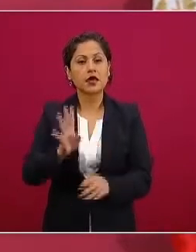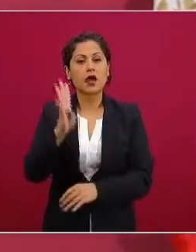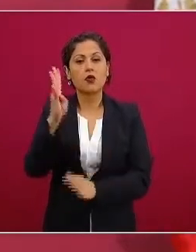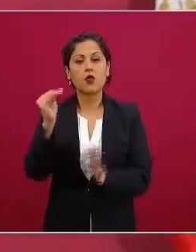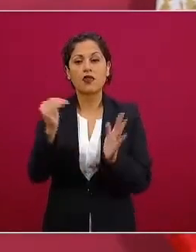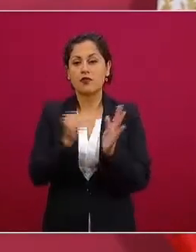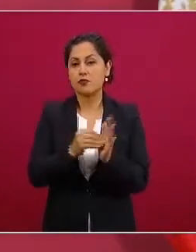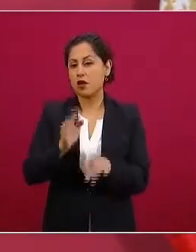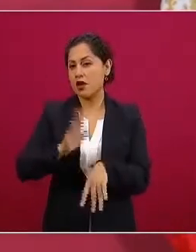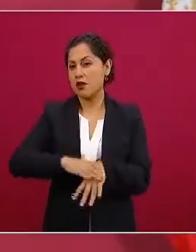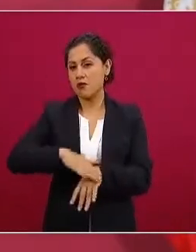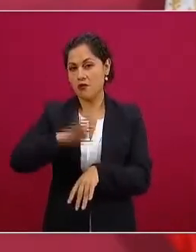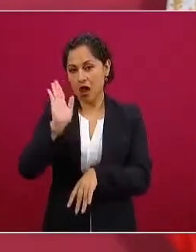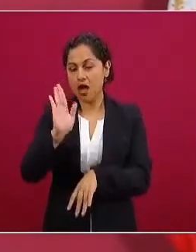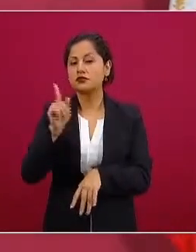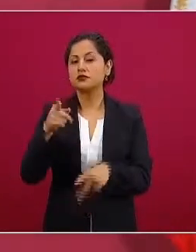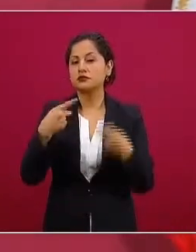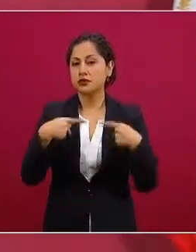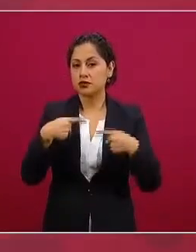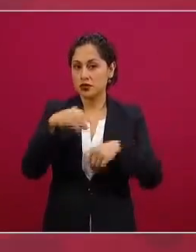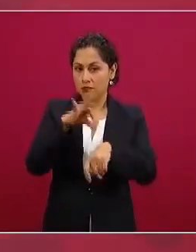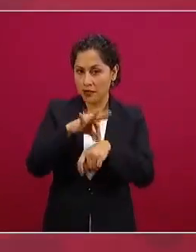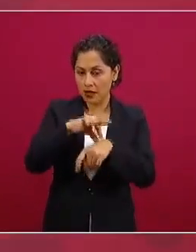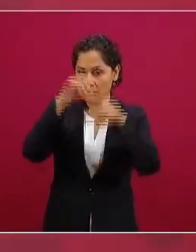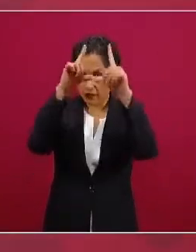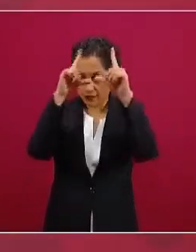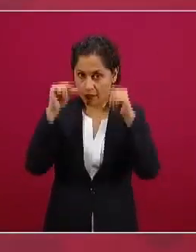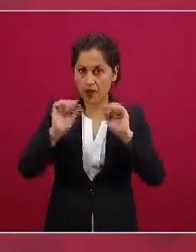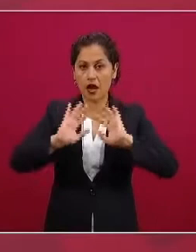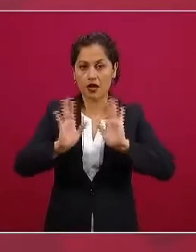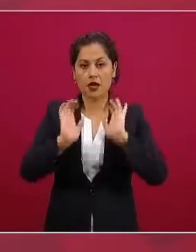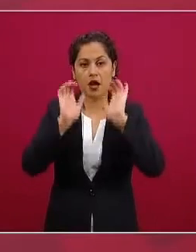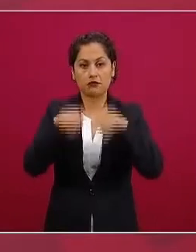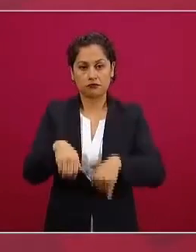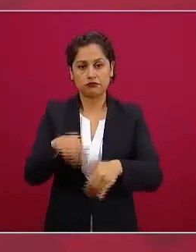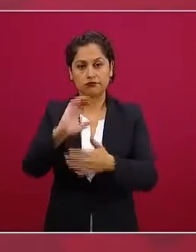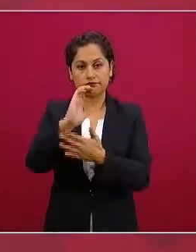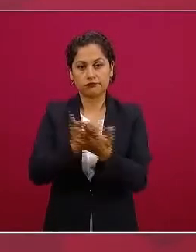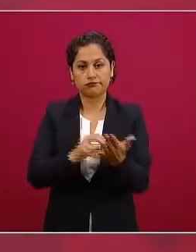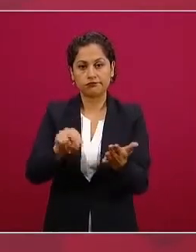médicos y enfermeras pero nos falta